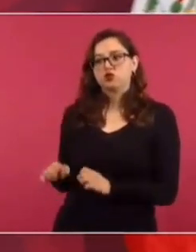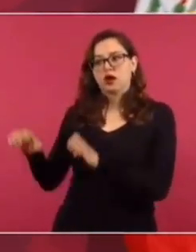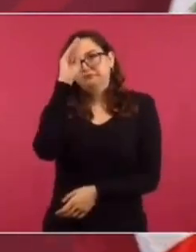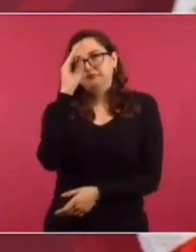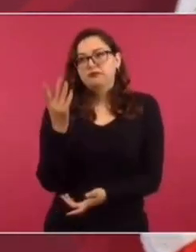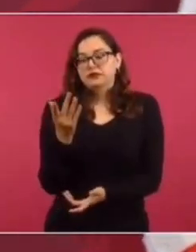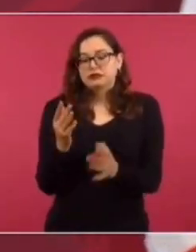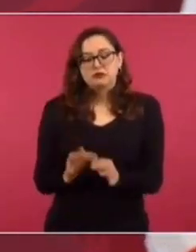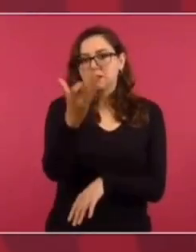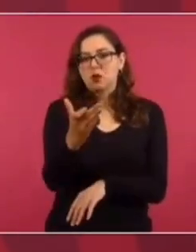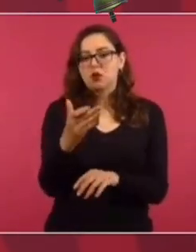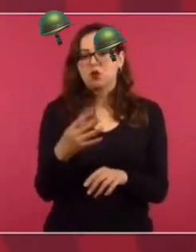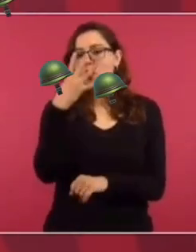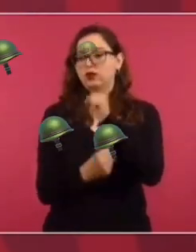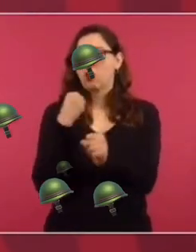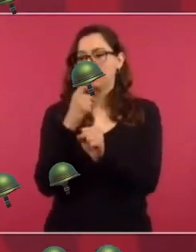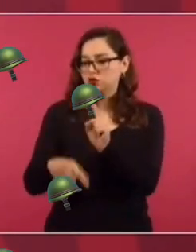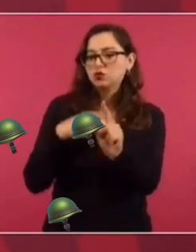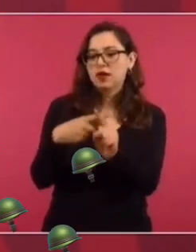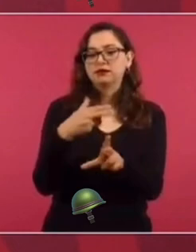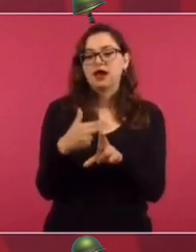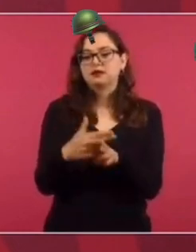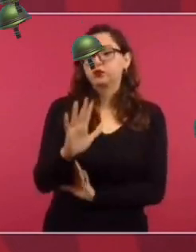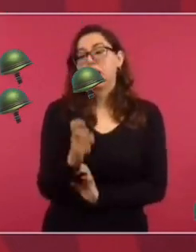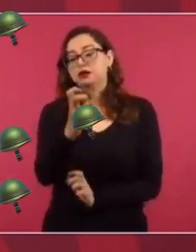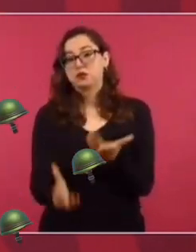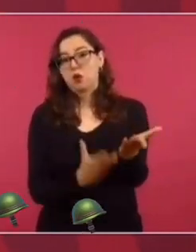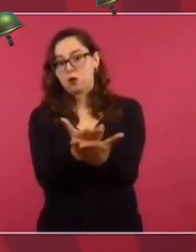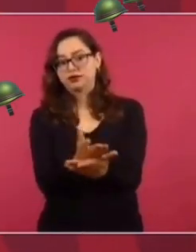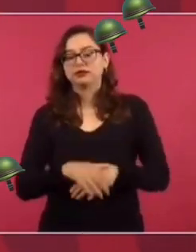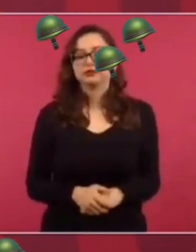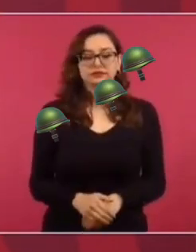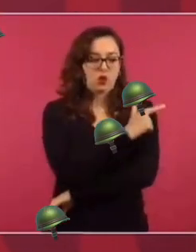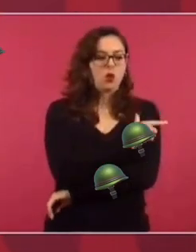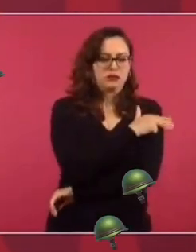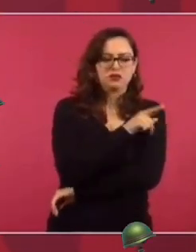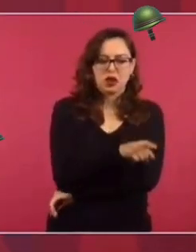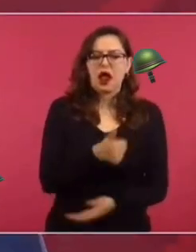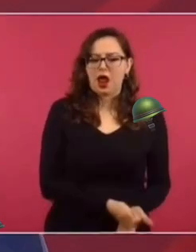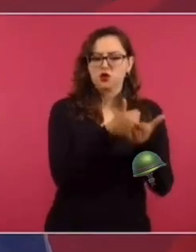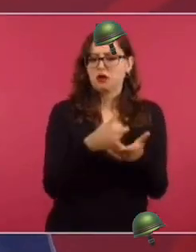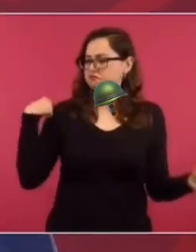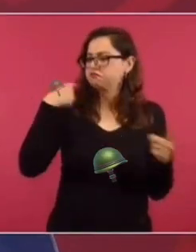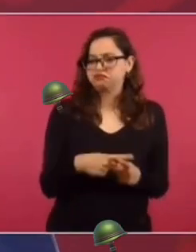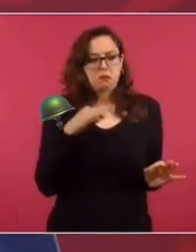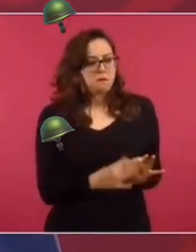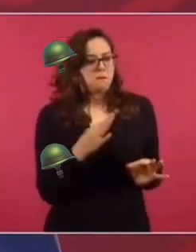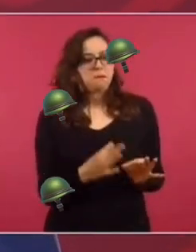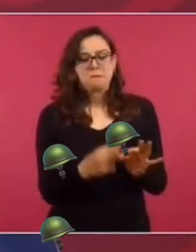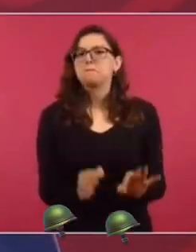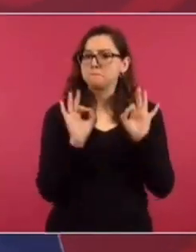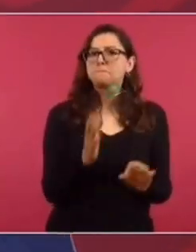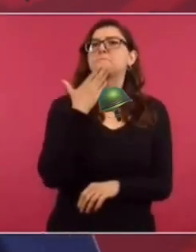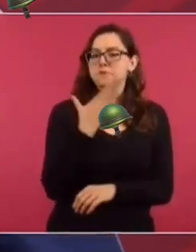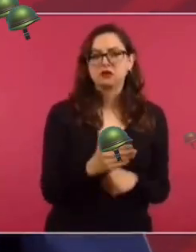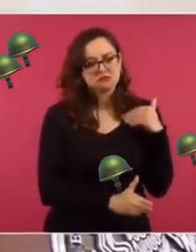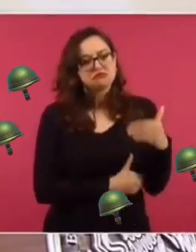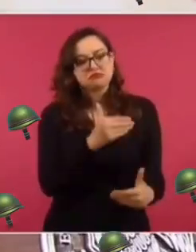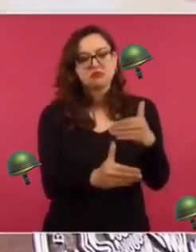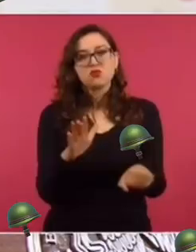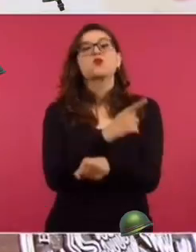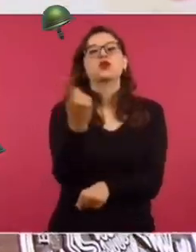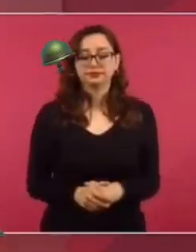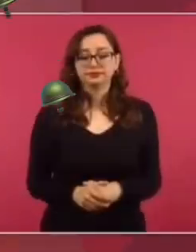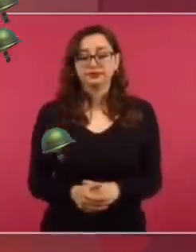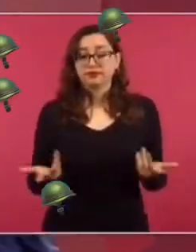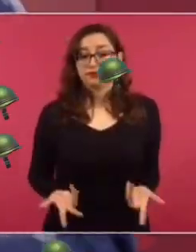el tiempo hasta el 2028. Está bien la Secretaría Nacional, pero está bien precisamente por la tutela de Marina y